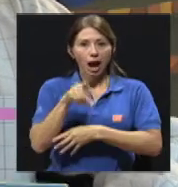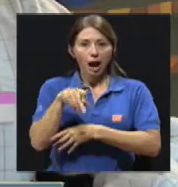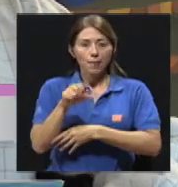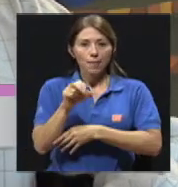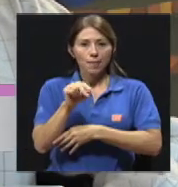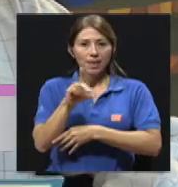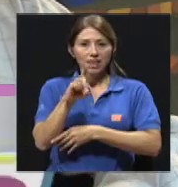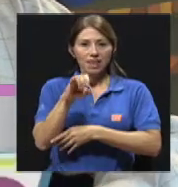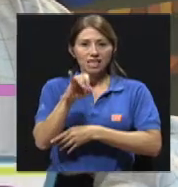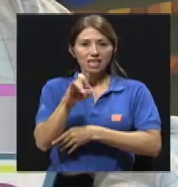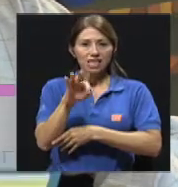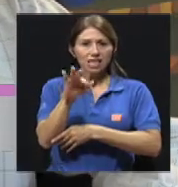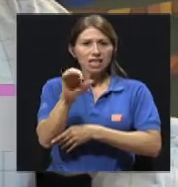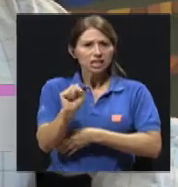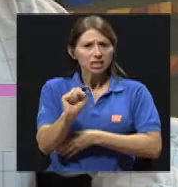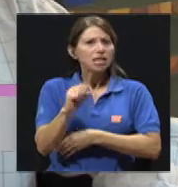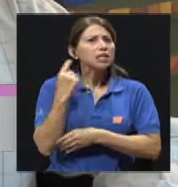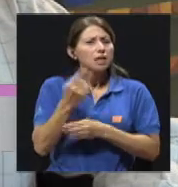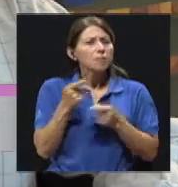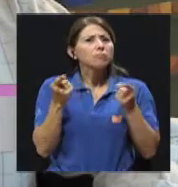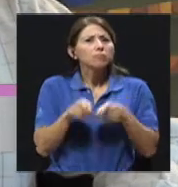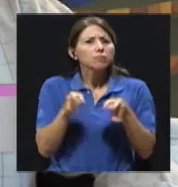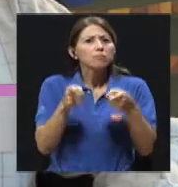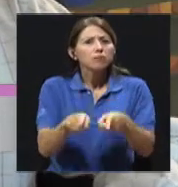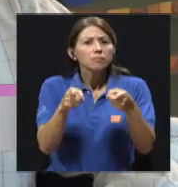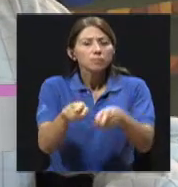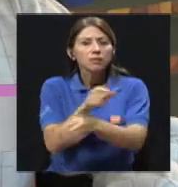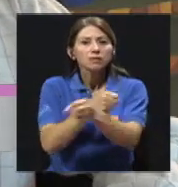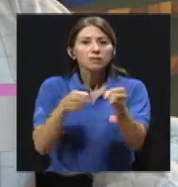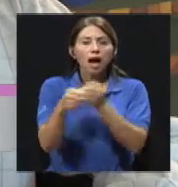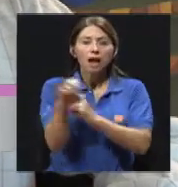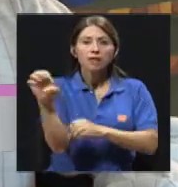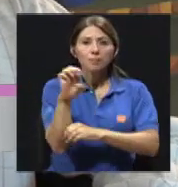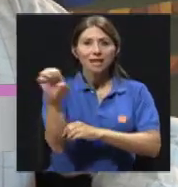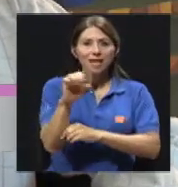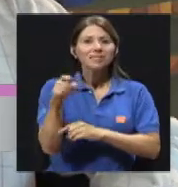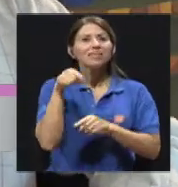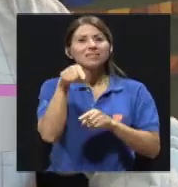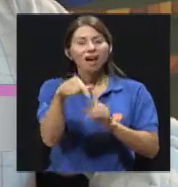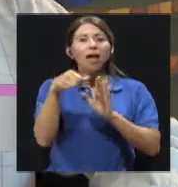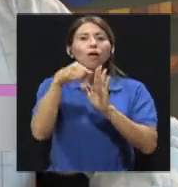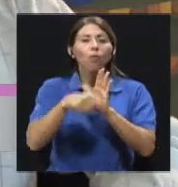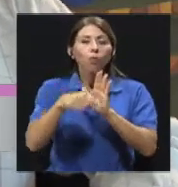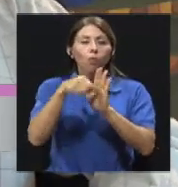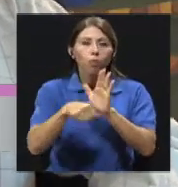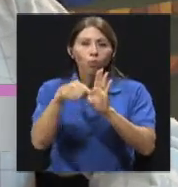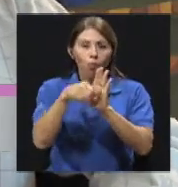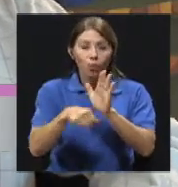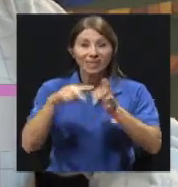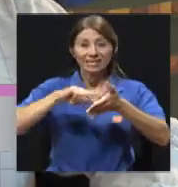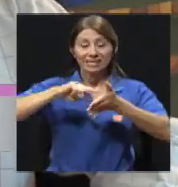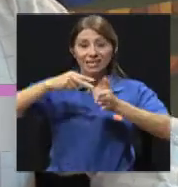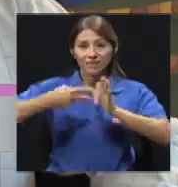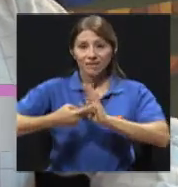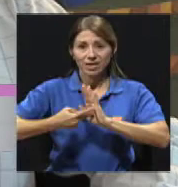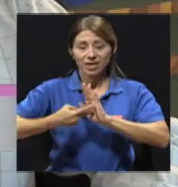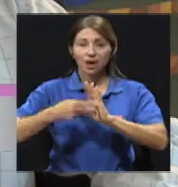ven en las salas de emergencias quirúrgicas. Dicho de otra manera, pues es la